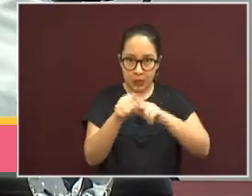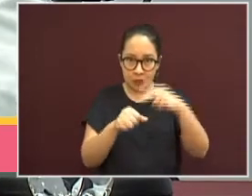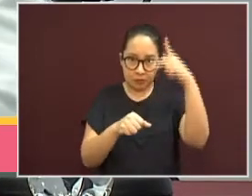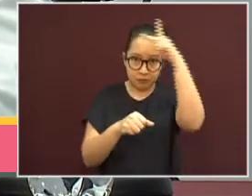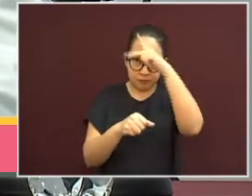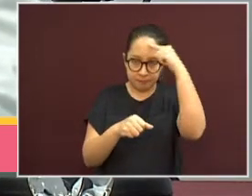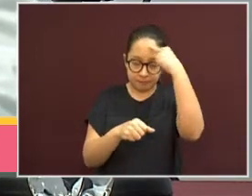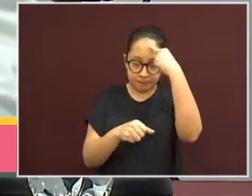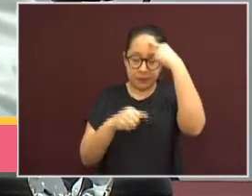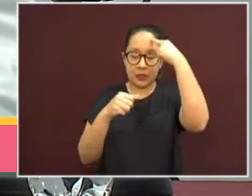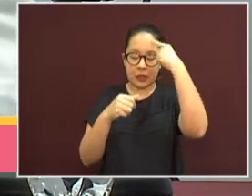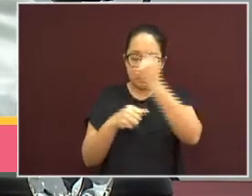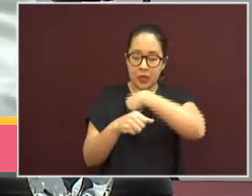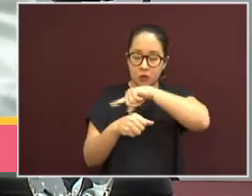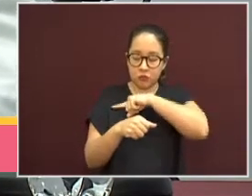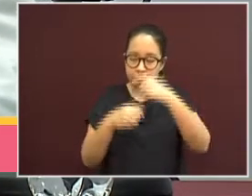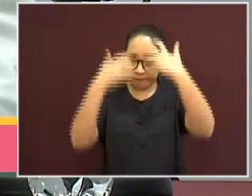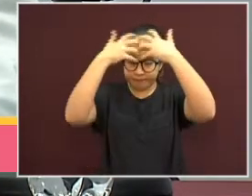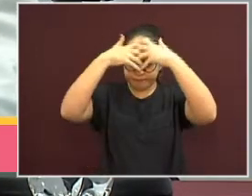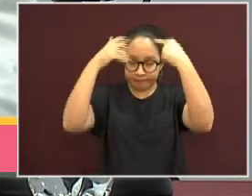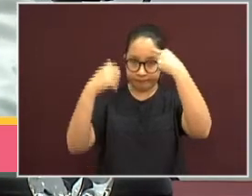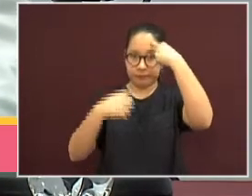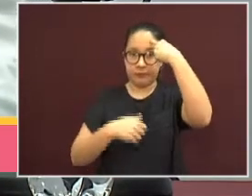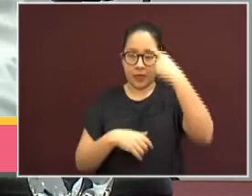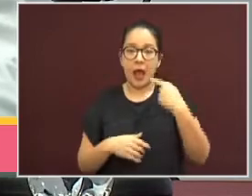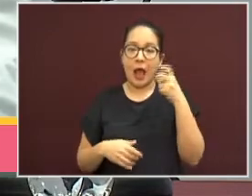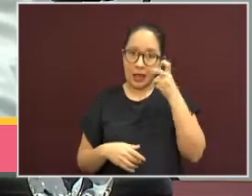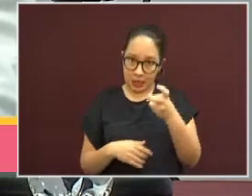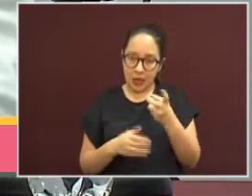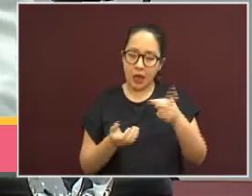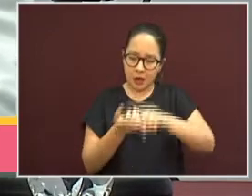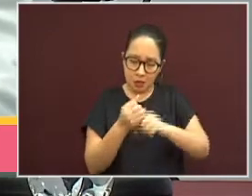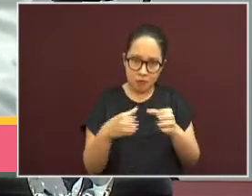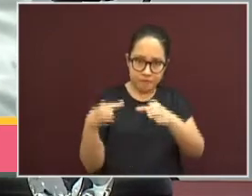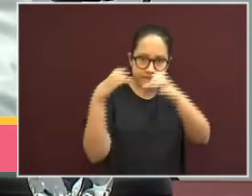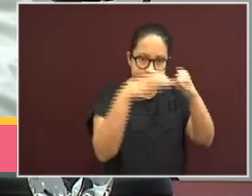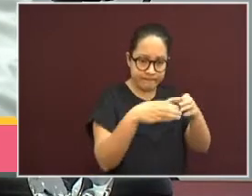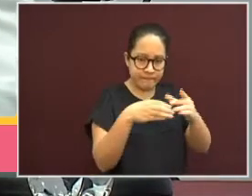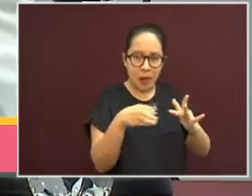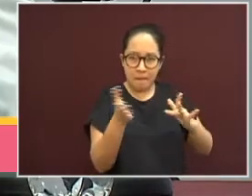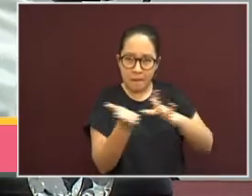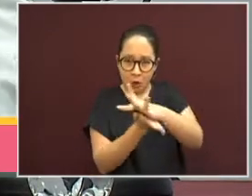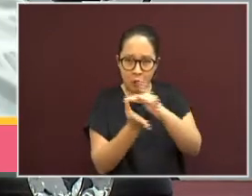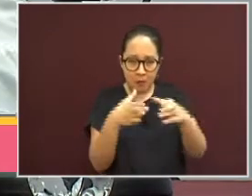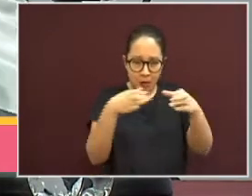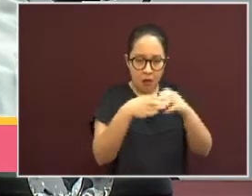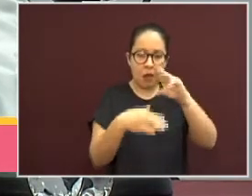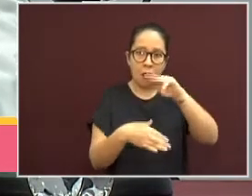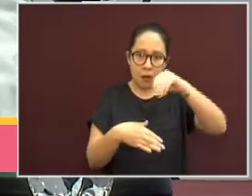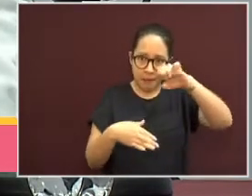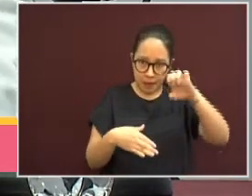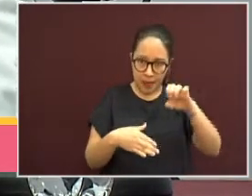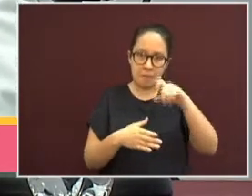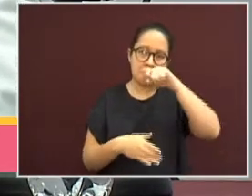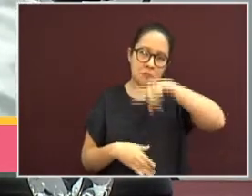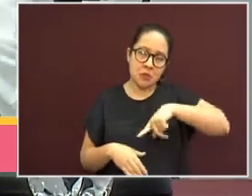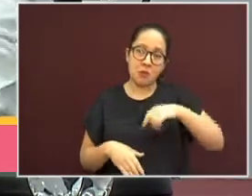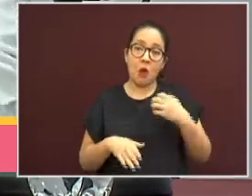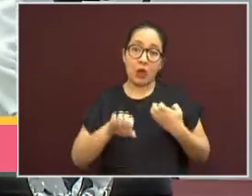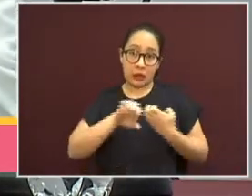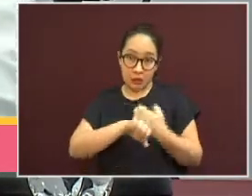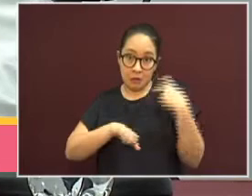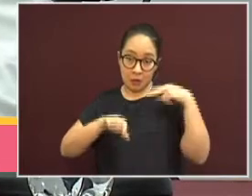el día de ayer se publicó en la Gaceta Oficial del Estado el plan de reactivación económica